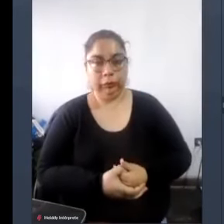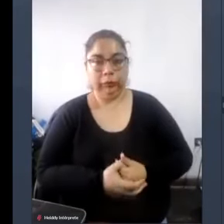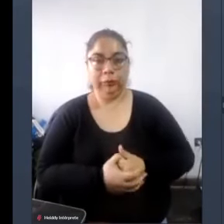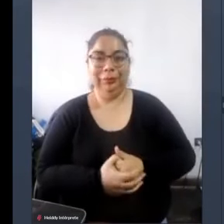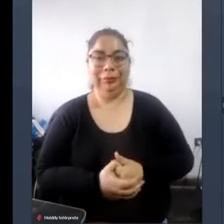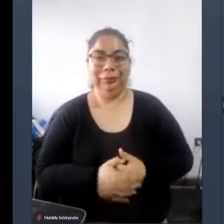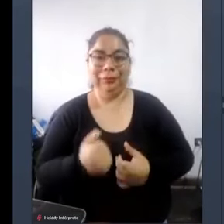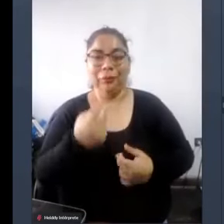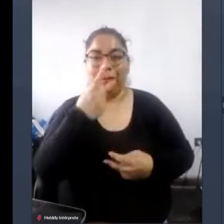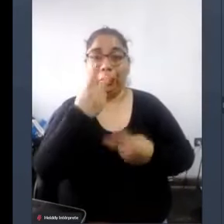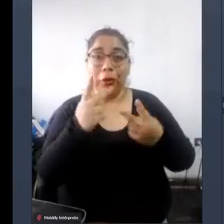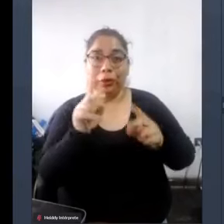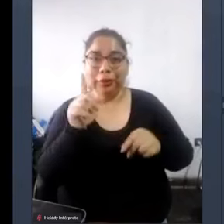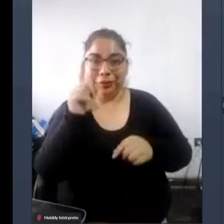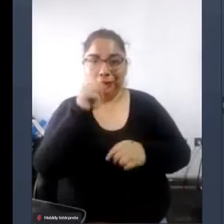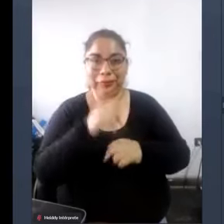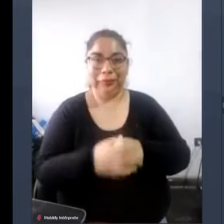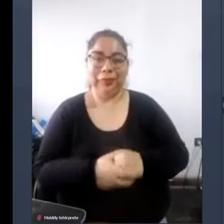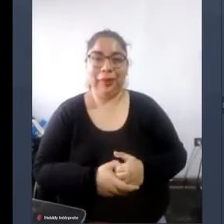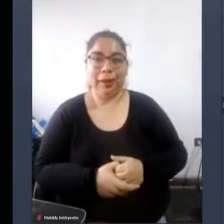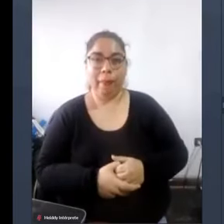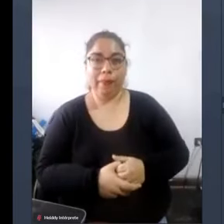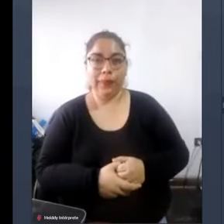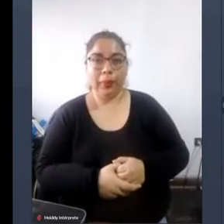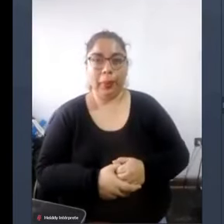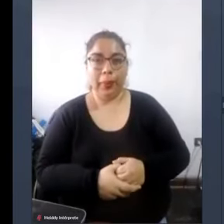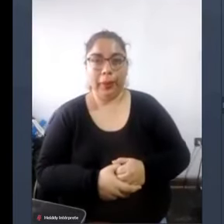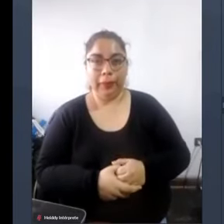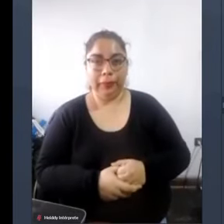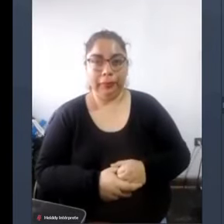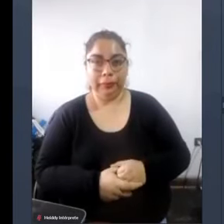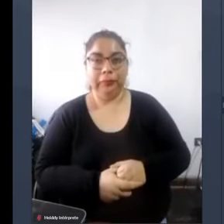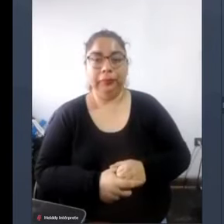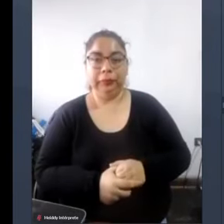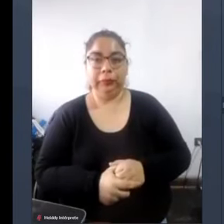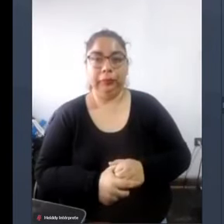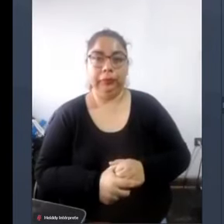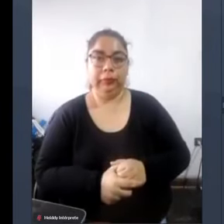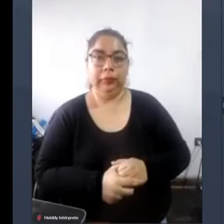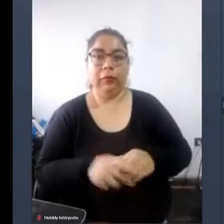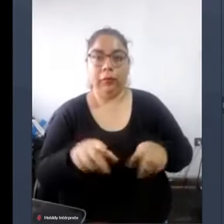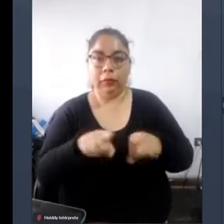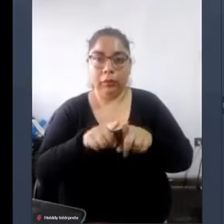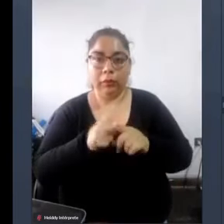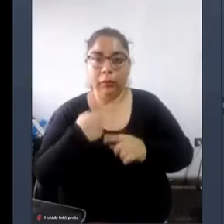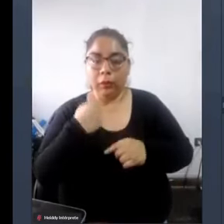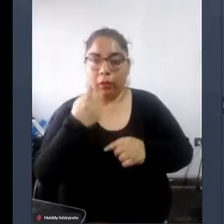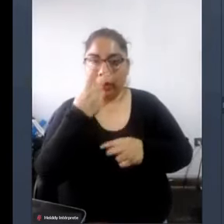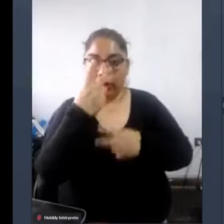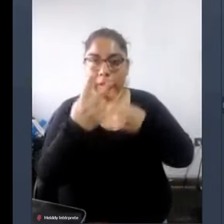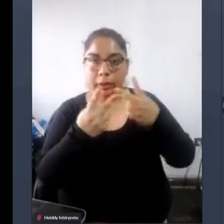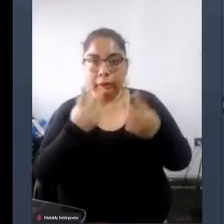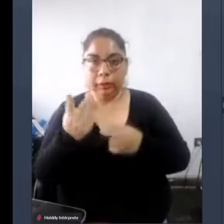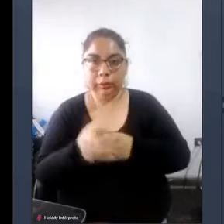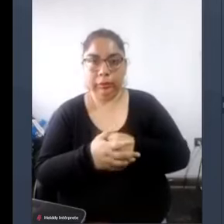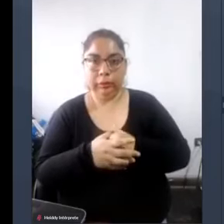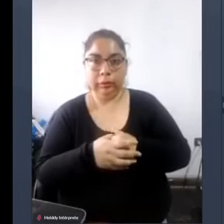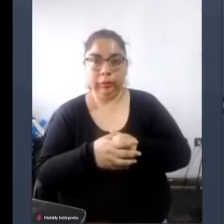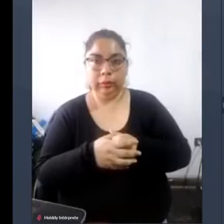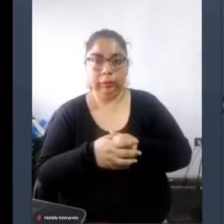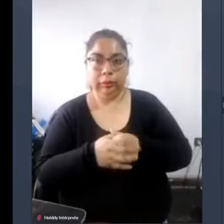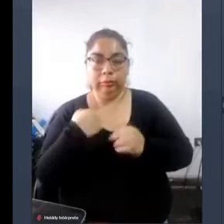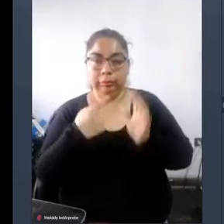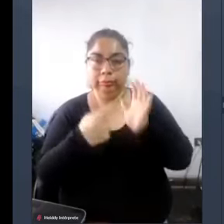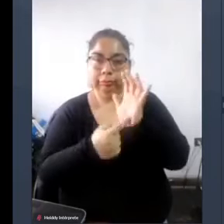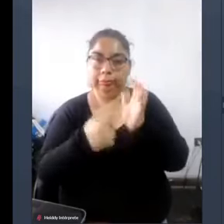tampoco la verdad pero bueno adelante pero igual lamento no poder no poder presentar mi rostro